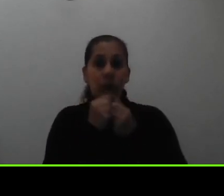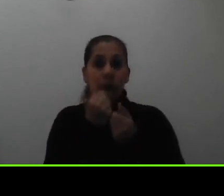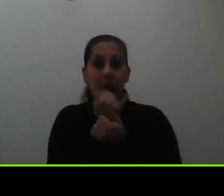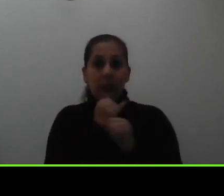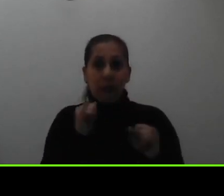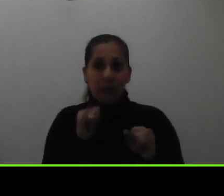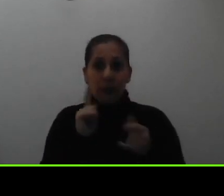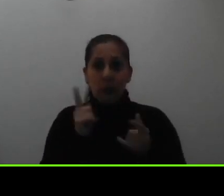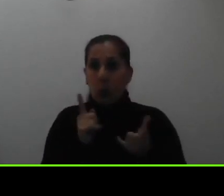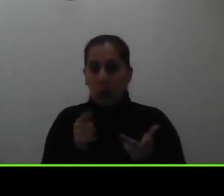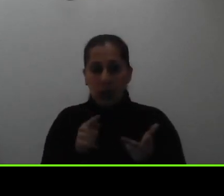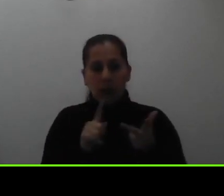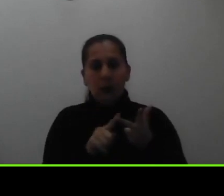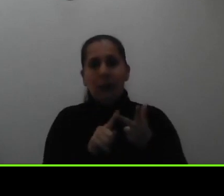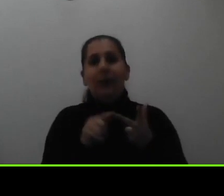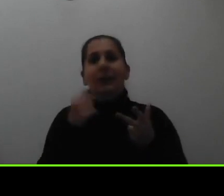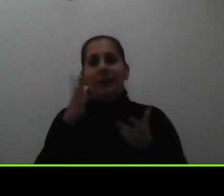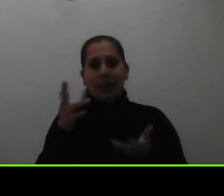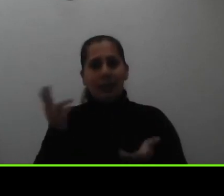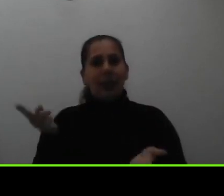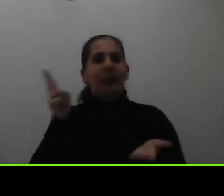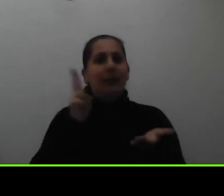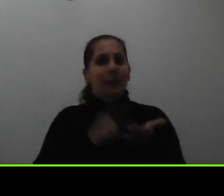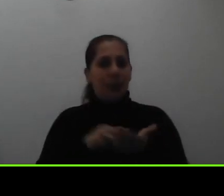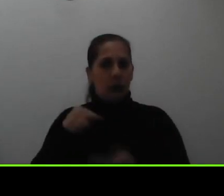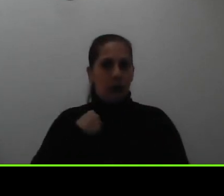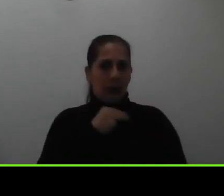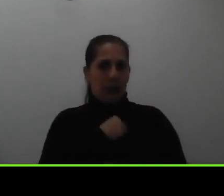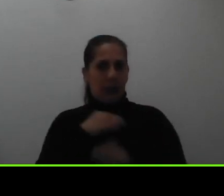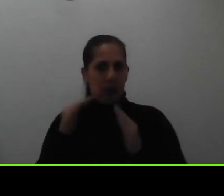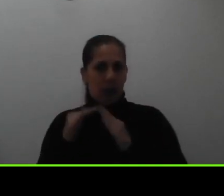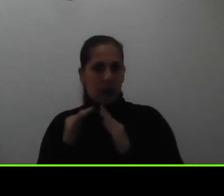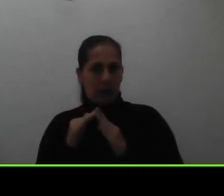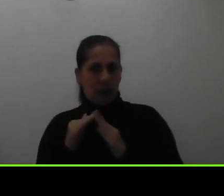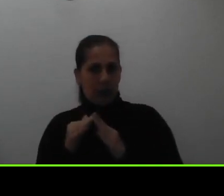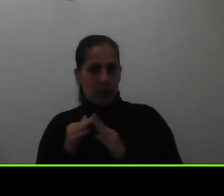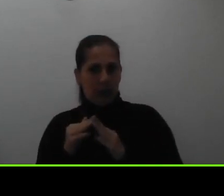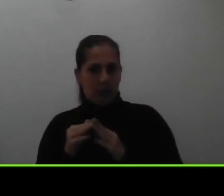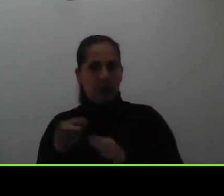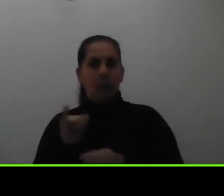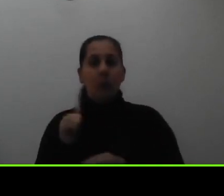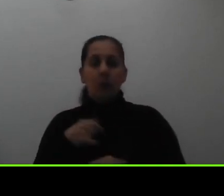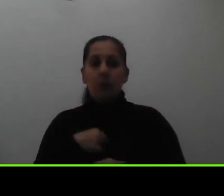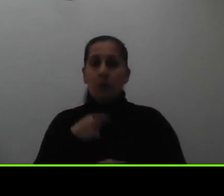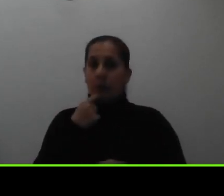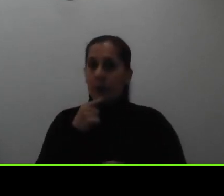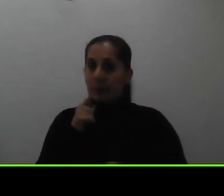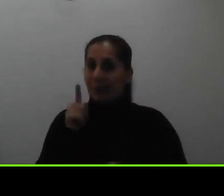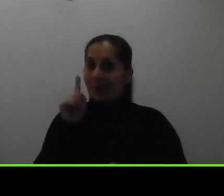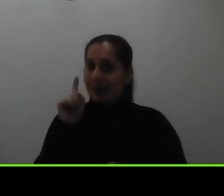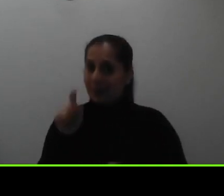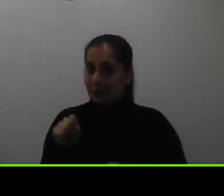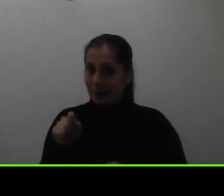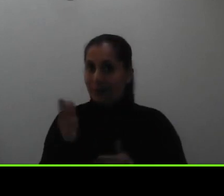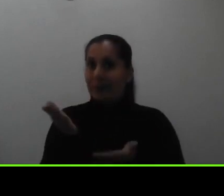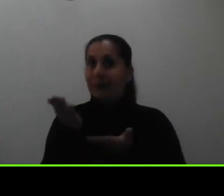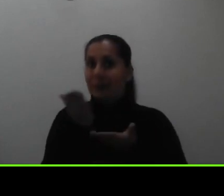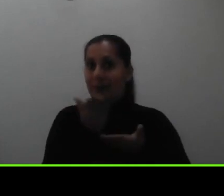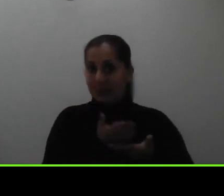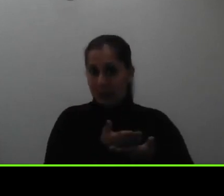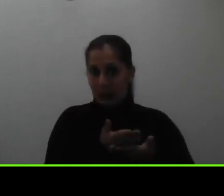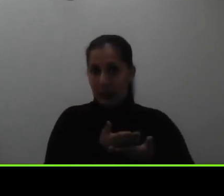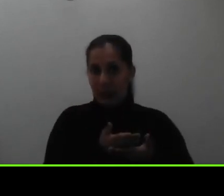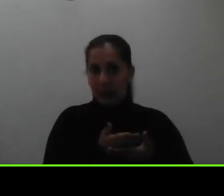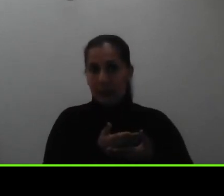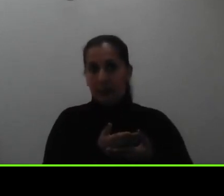aquellos que están inscritos ante el Ministerio de Hacienda en ese caso como les mencioné necesitamos que traigan igualmente